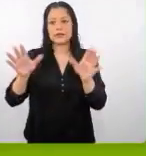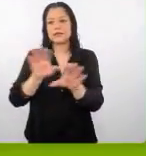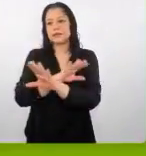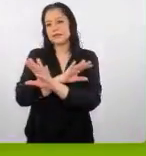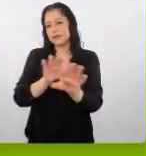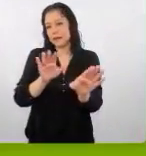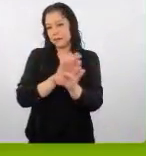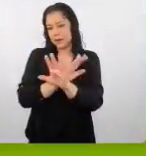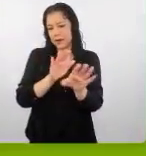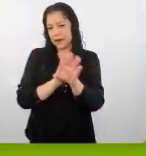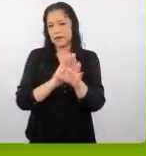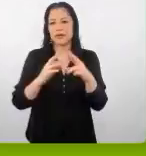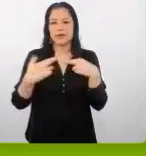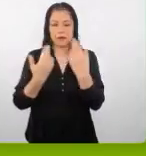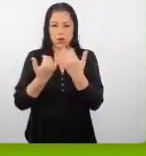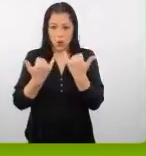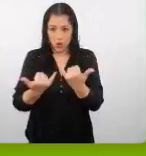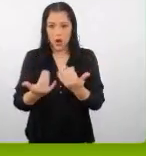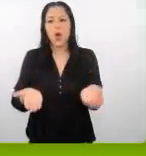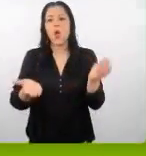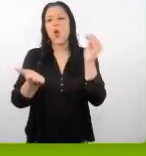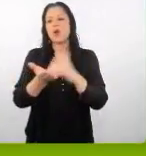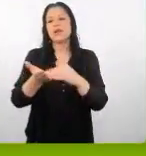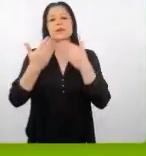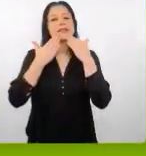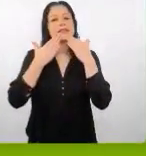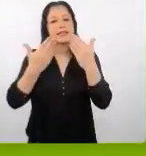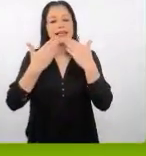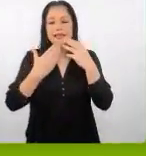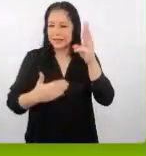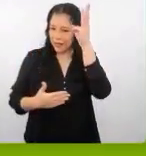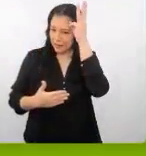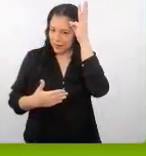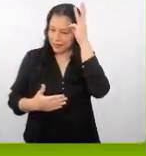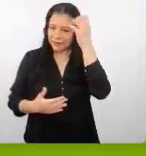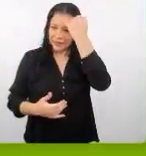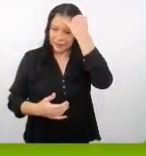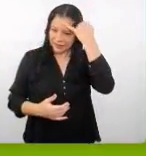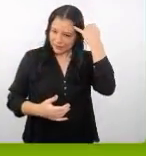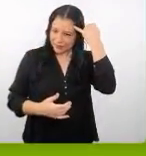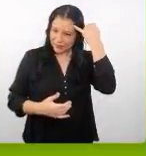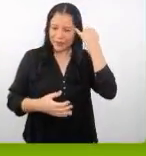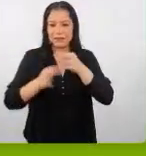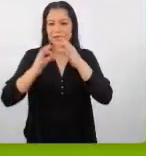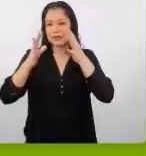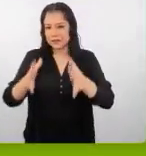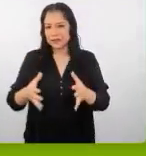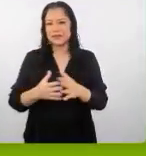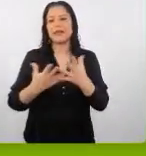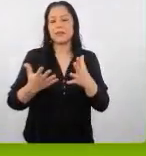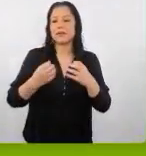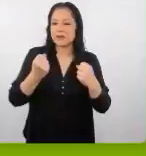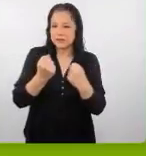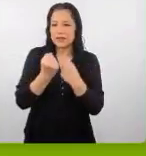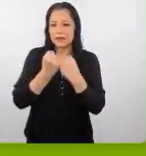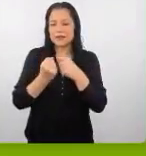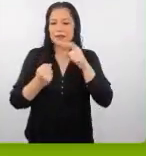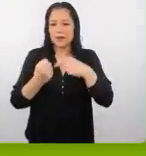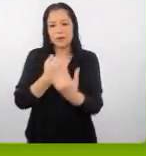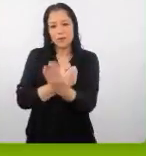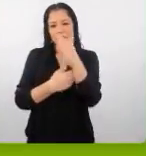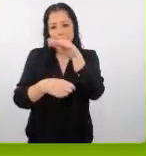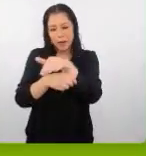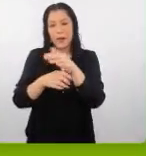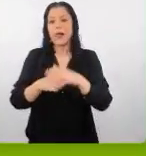esta sesión nuevamente le doy las gracias a Marita e Isabel nuestras intérpretes por habernos acompañado durante todo el evento